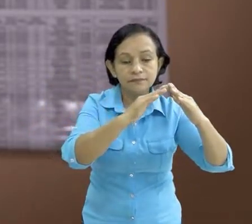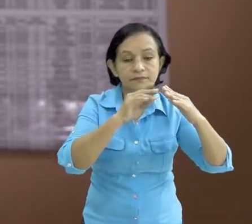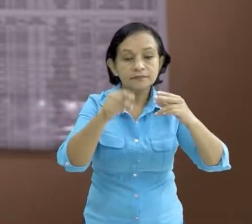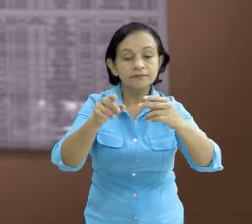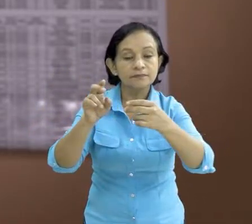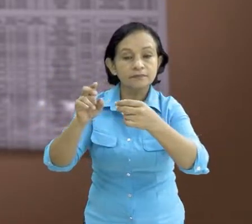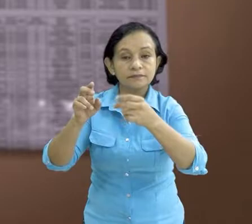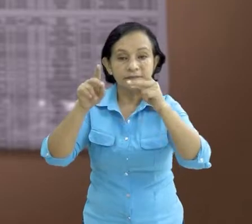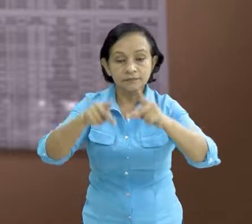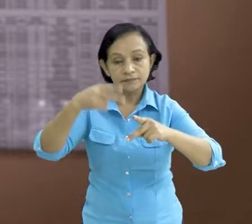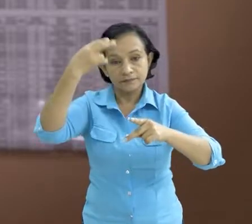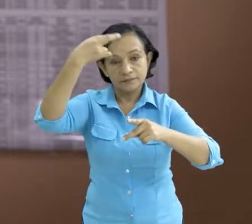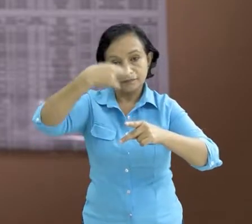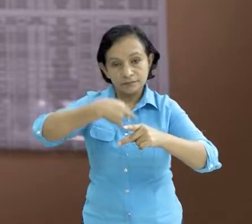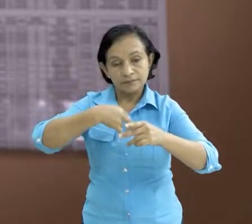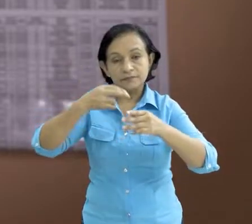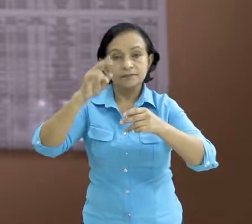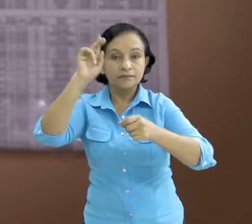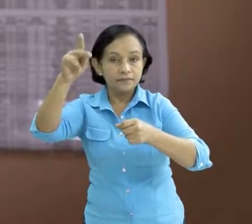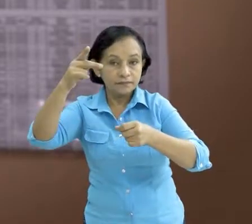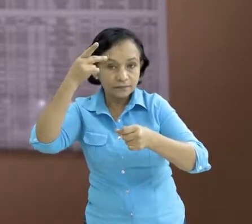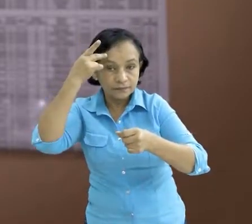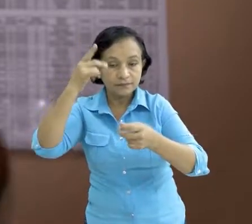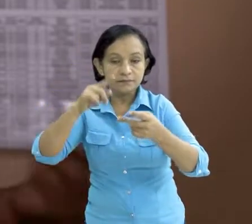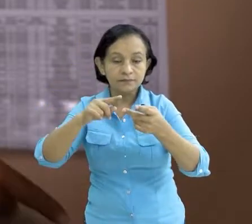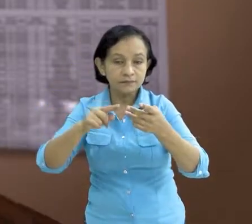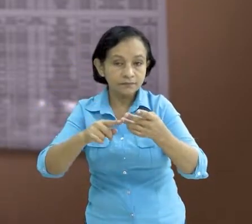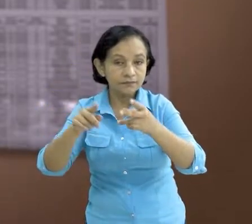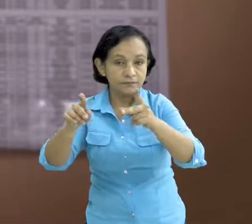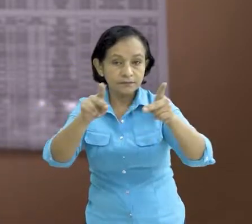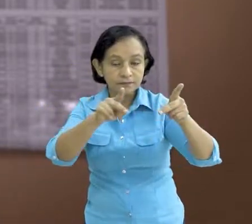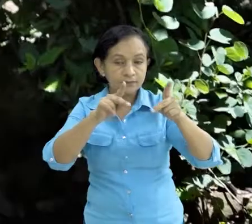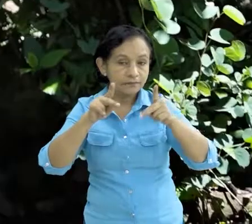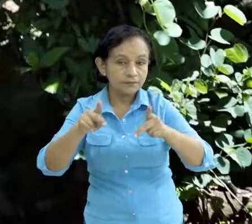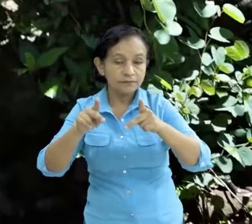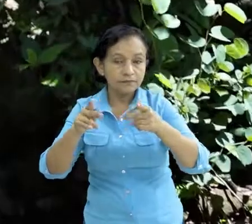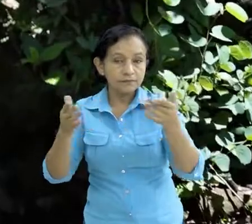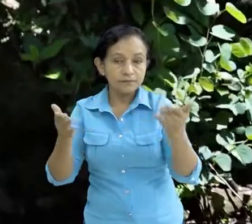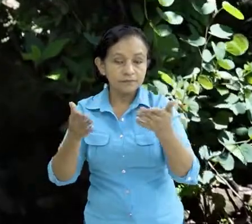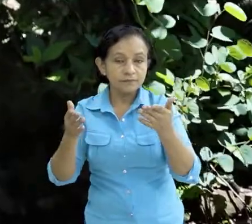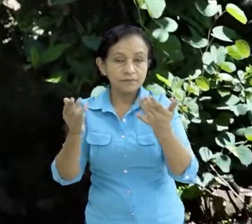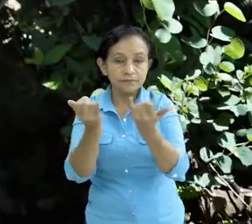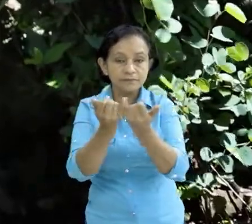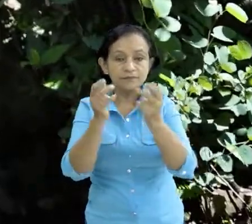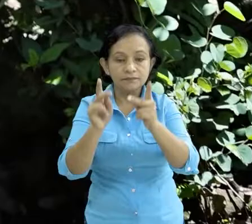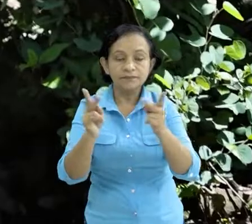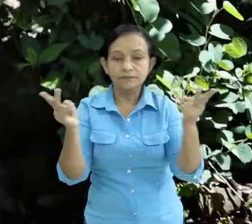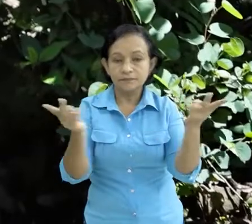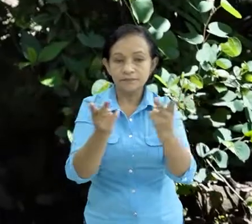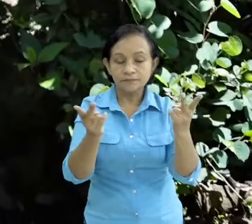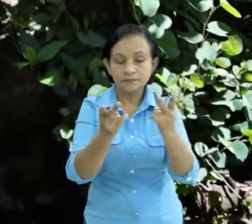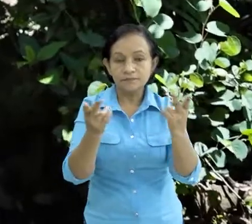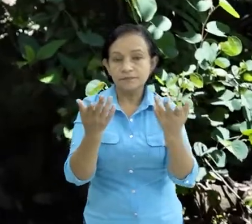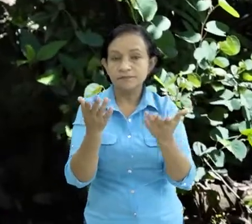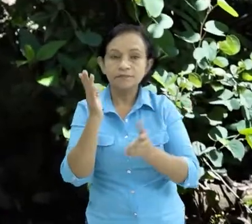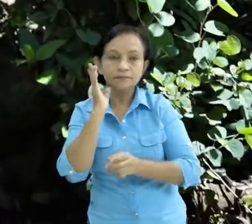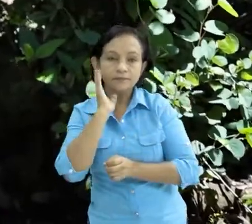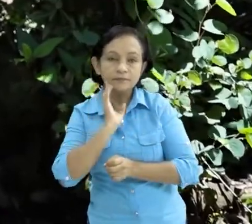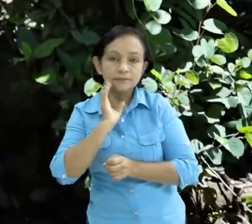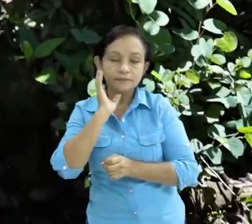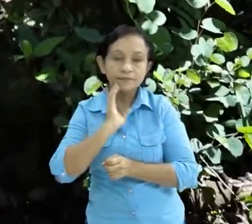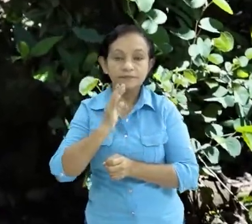coordinador el líder el político y lo que son los habitantes una experiencia